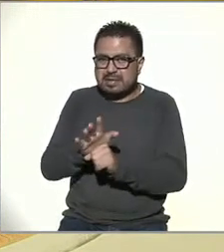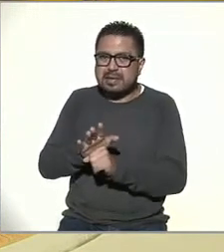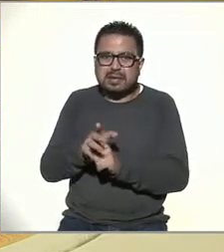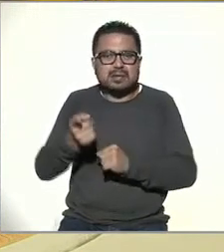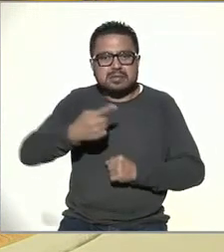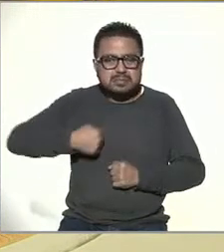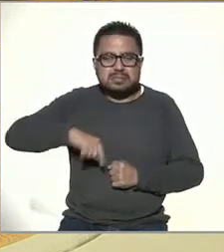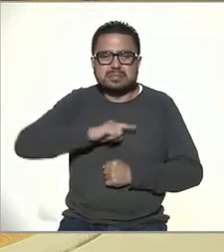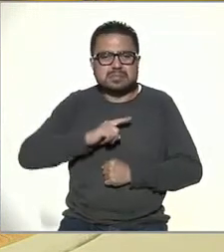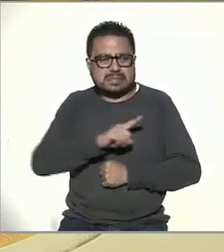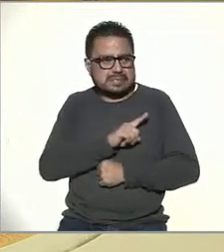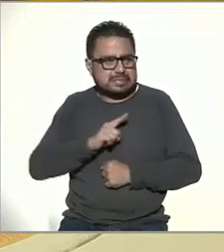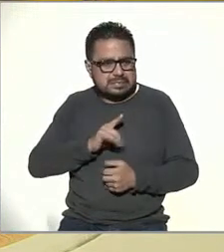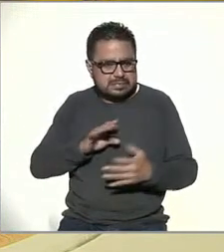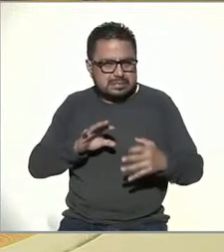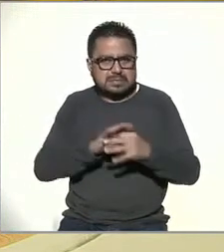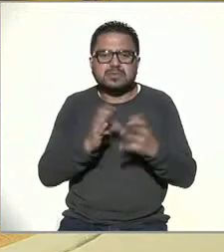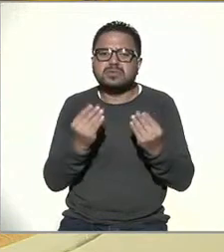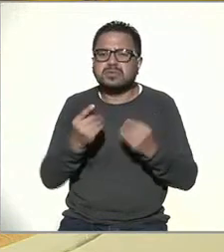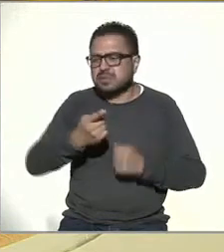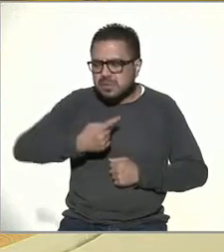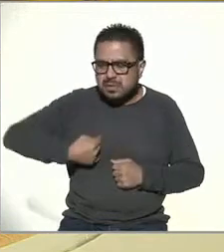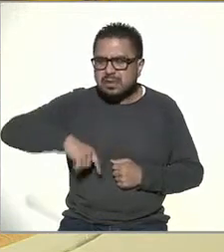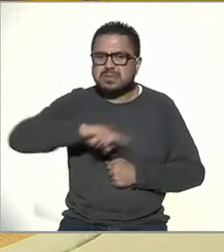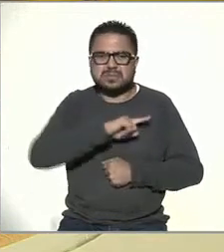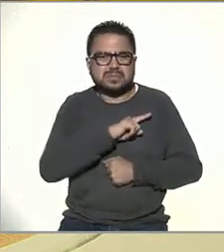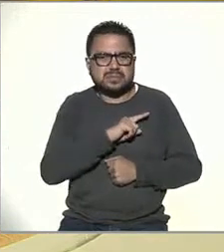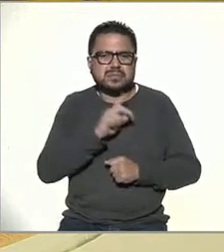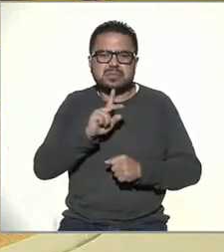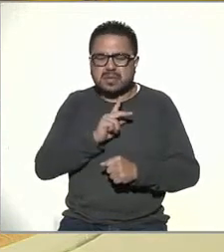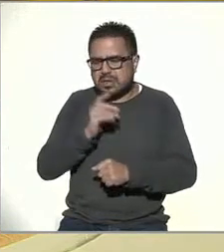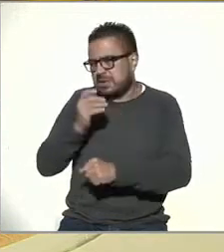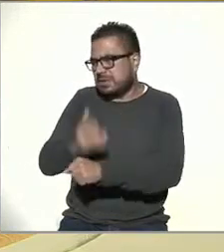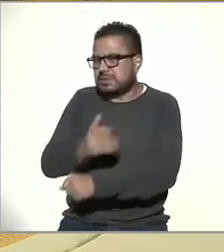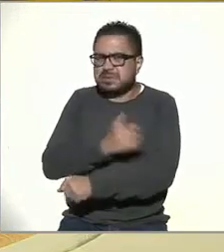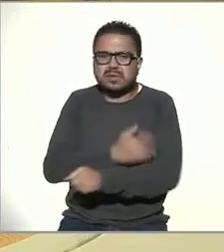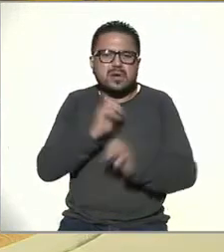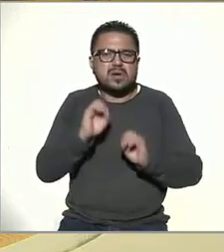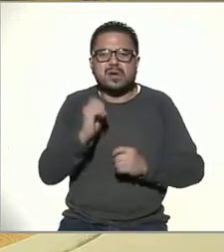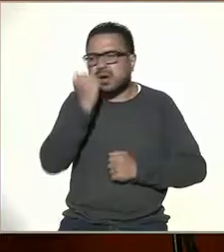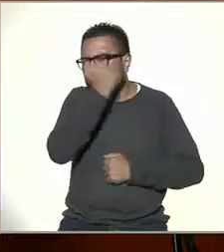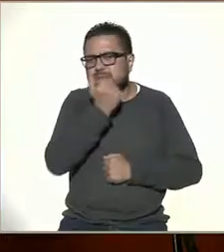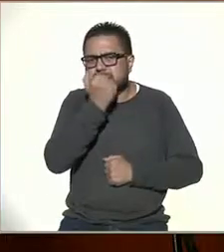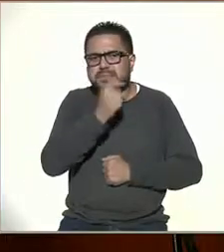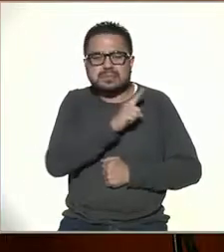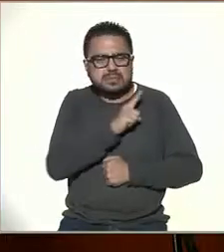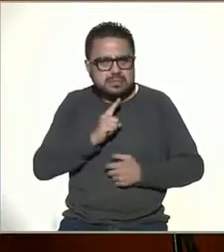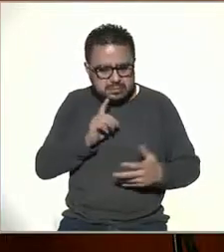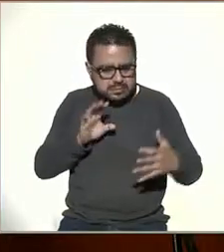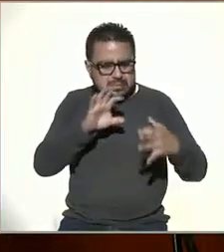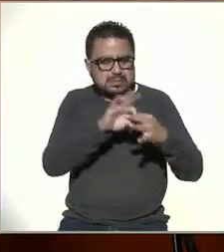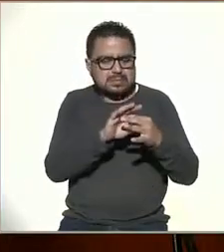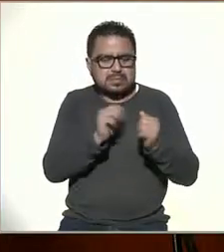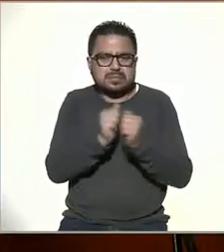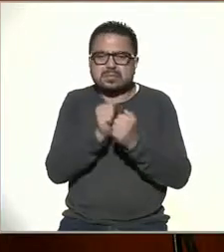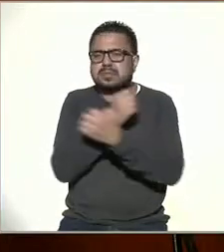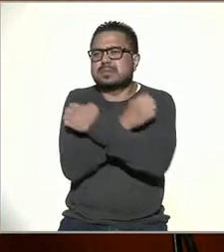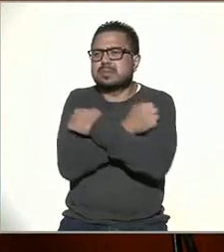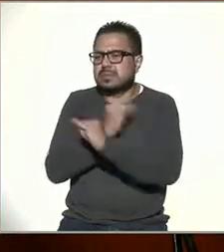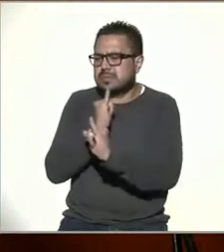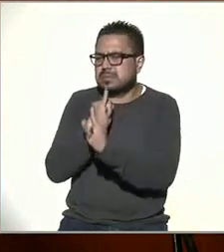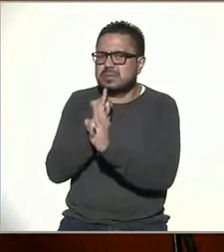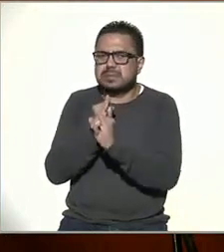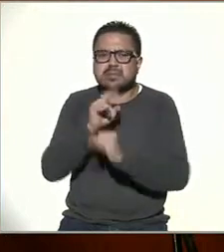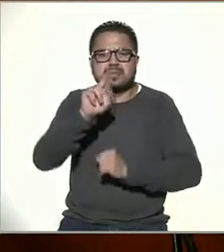nos tuvimos que adaptar. ¿Cuántos de nosotros, y lo digo por colegas o estudiantes, nos tuvimos que adaptar a la educación en línea?